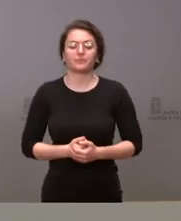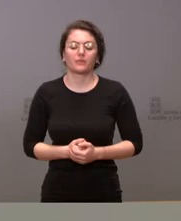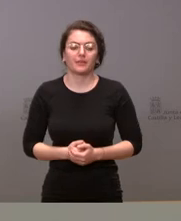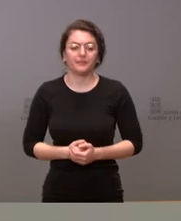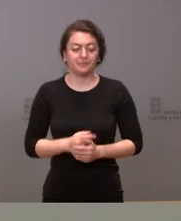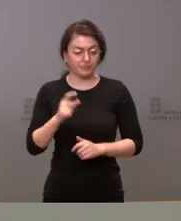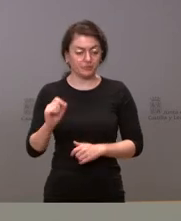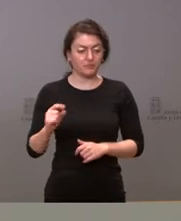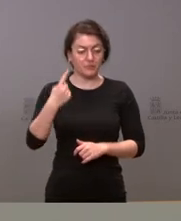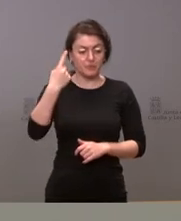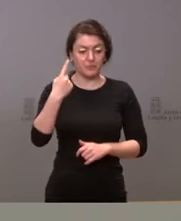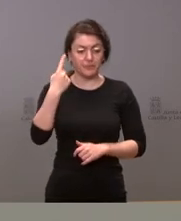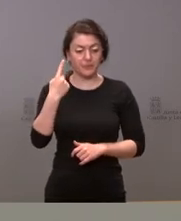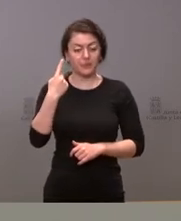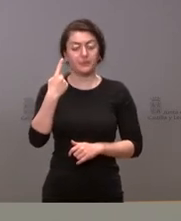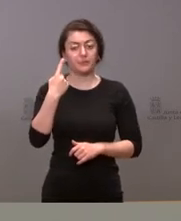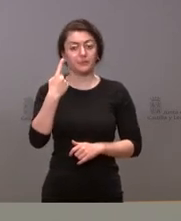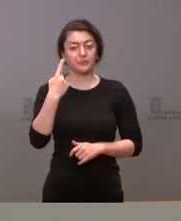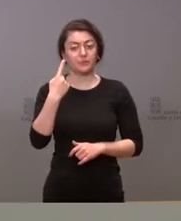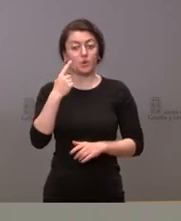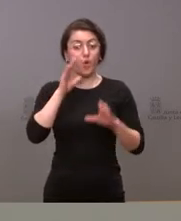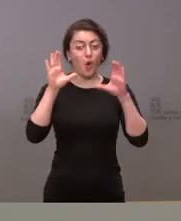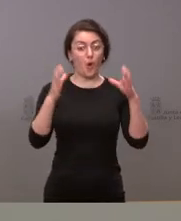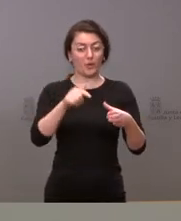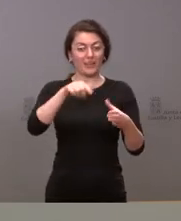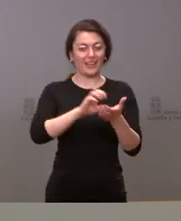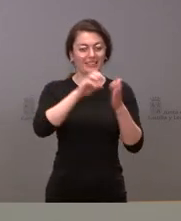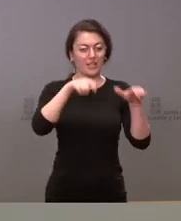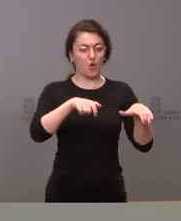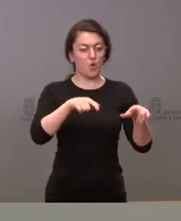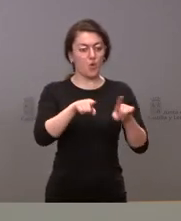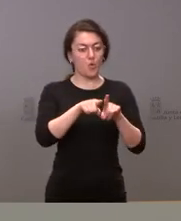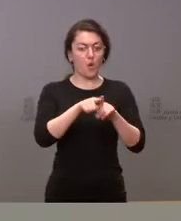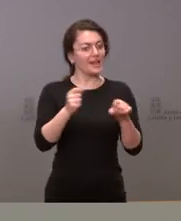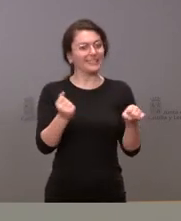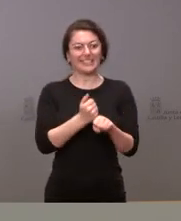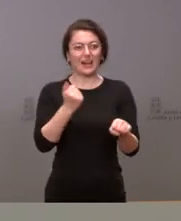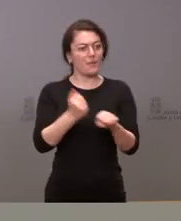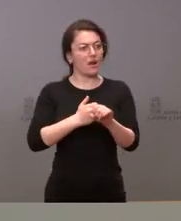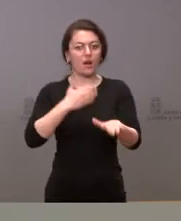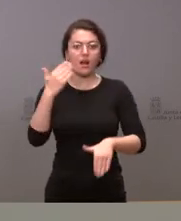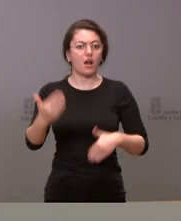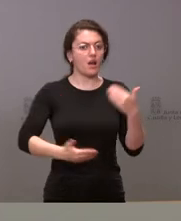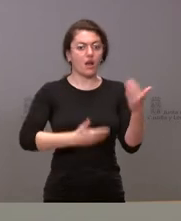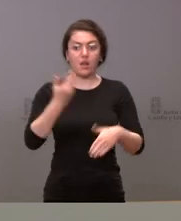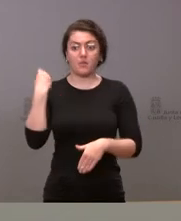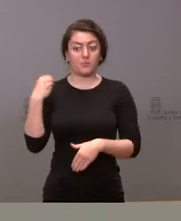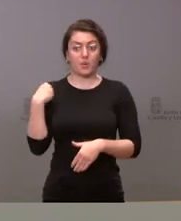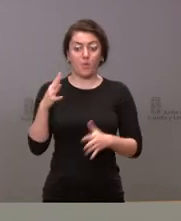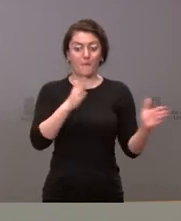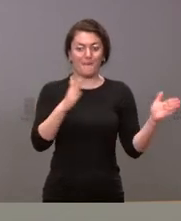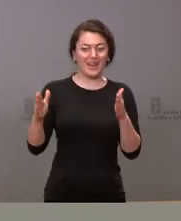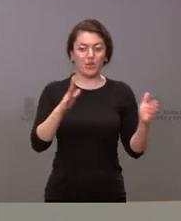En primer lugar la Junta de Castilla ha venido trabajando y funcionando durante este periodo en funciones.